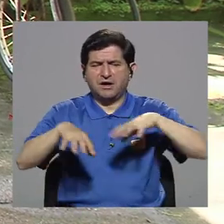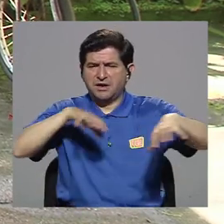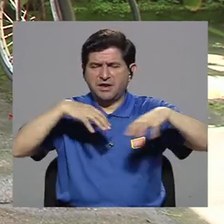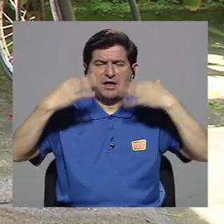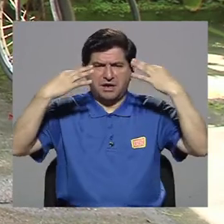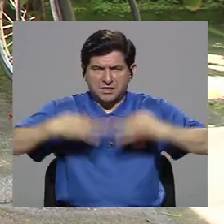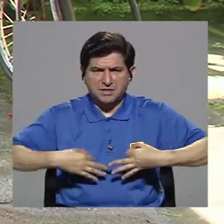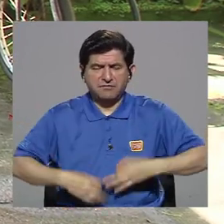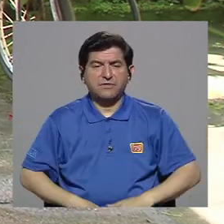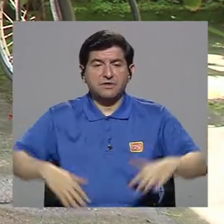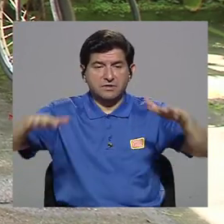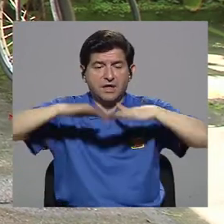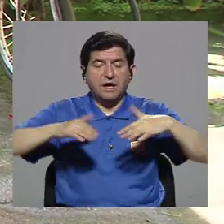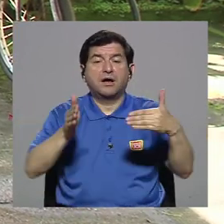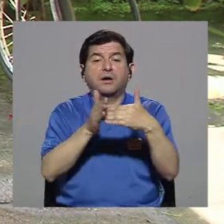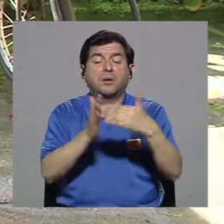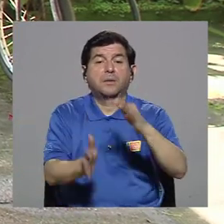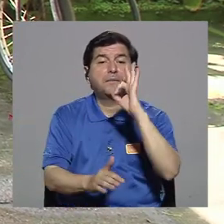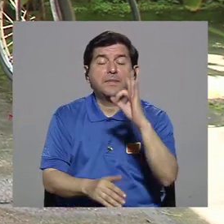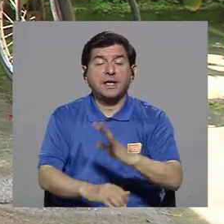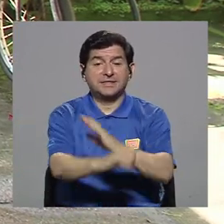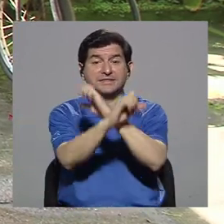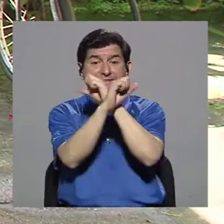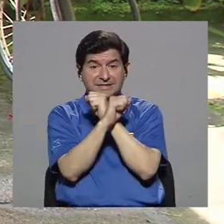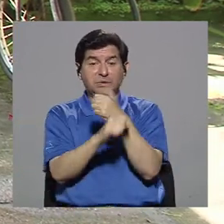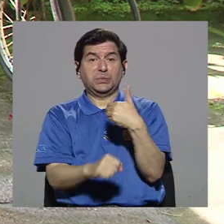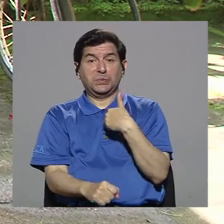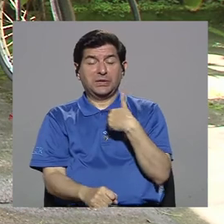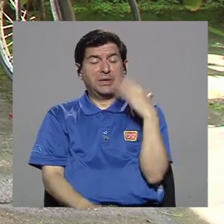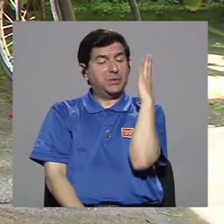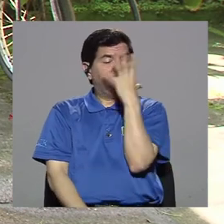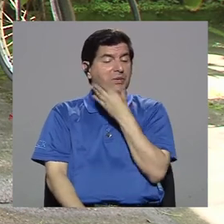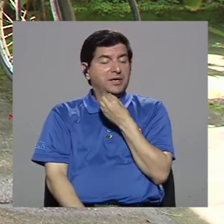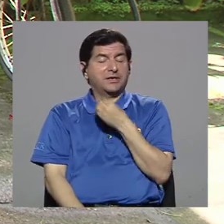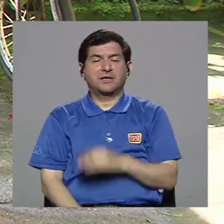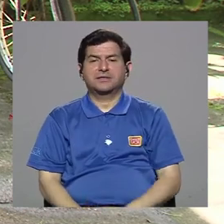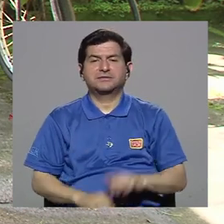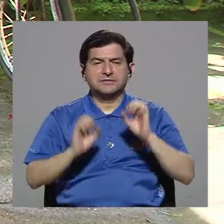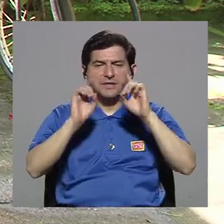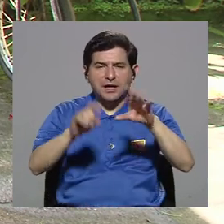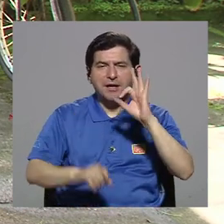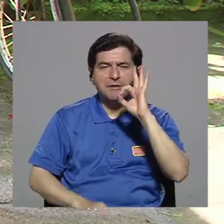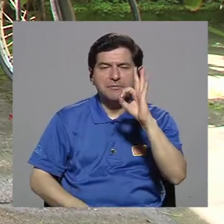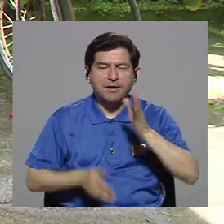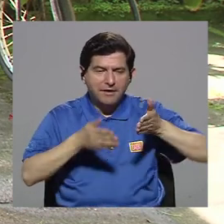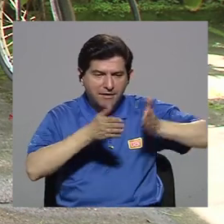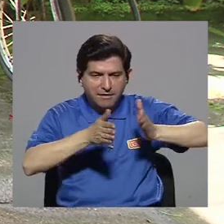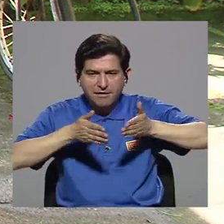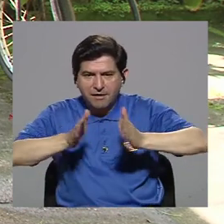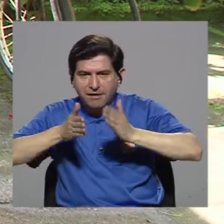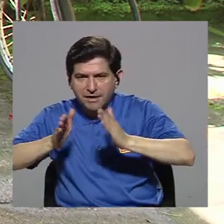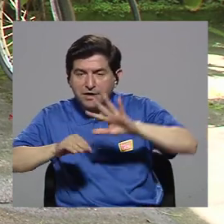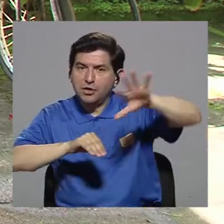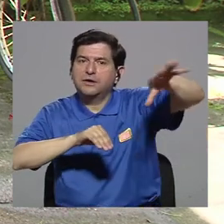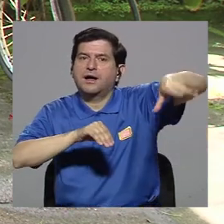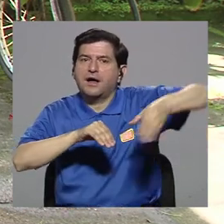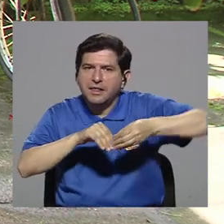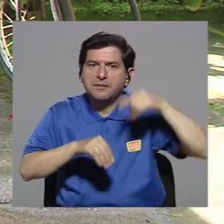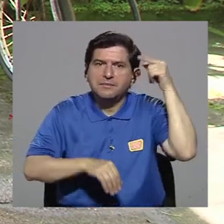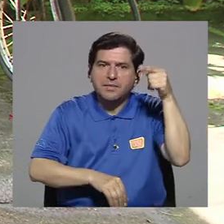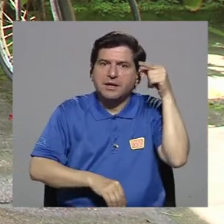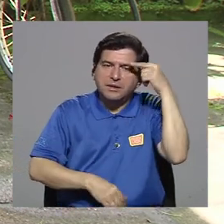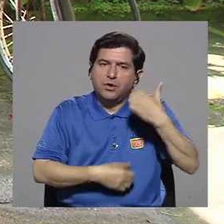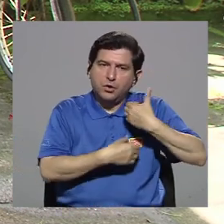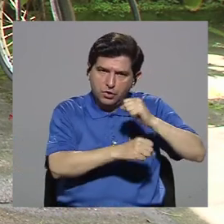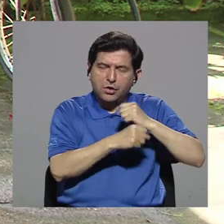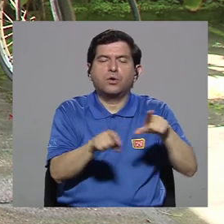aeróbico, de recuperar espacios, seguridad, belleza, de ir educando bien a nuestros hijos, además de eso,